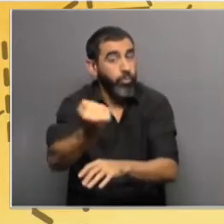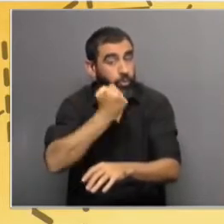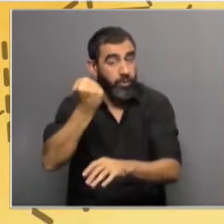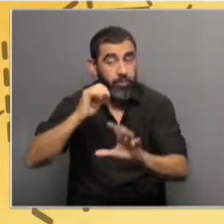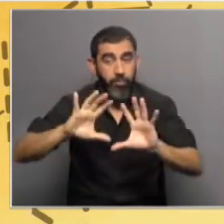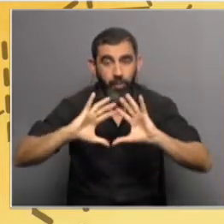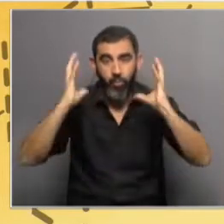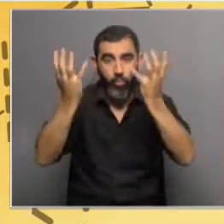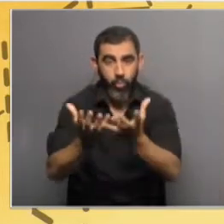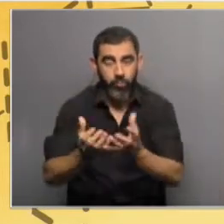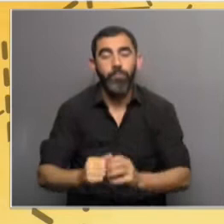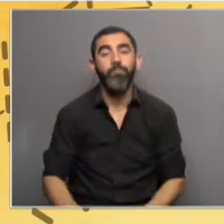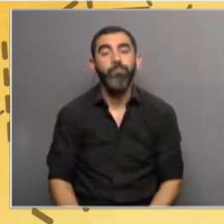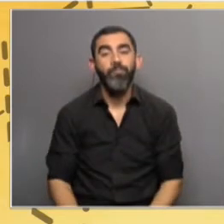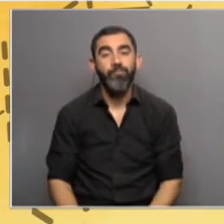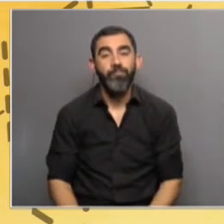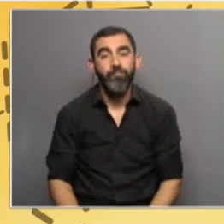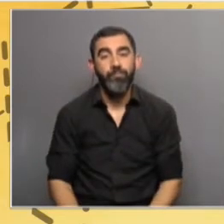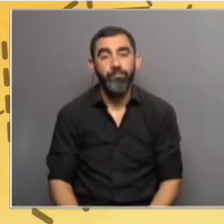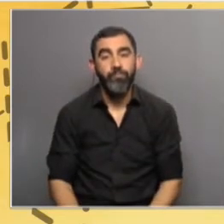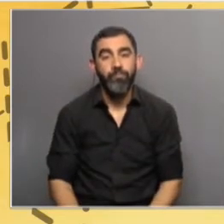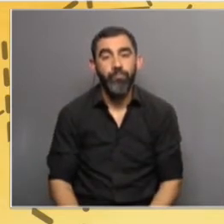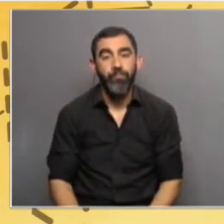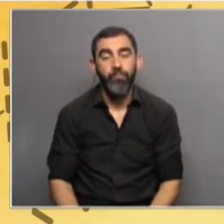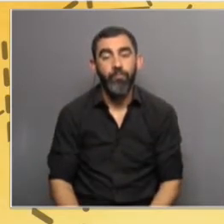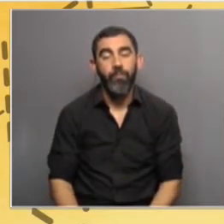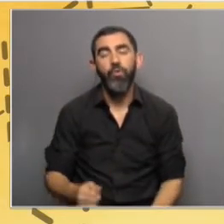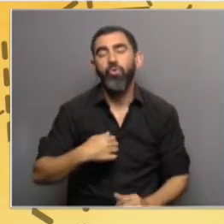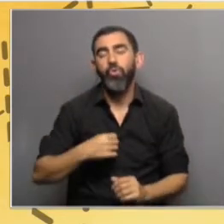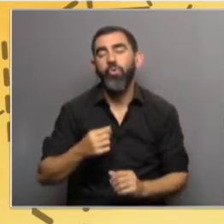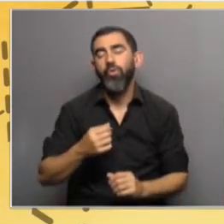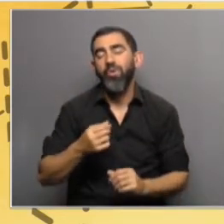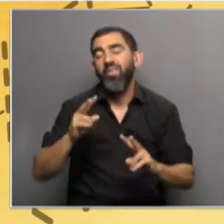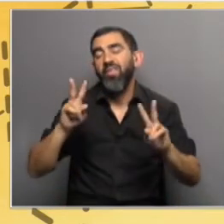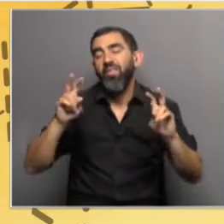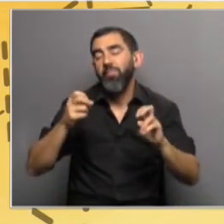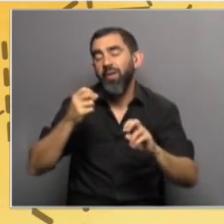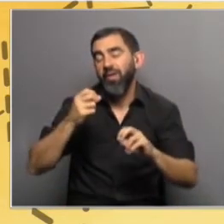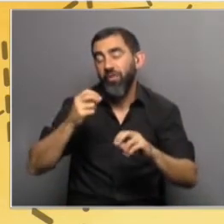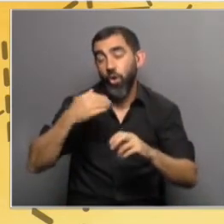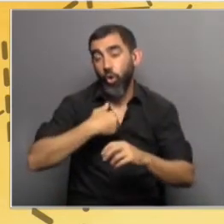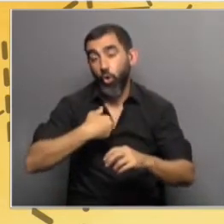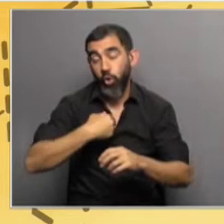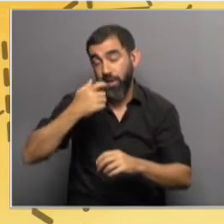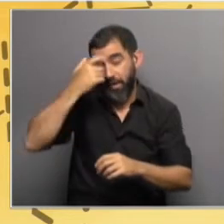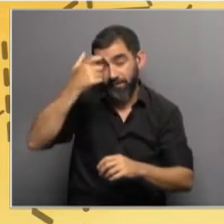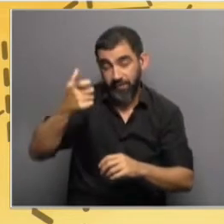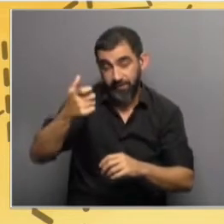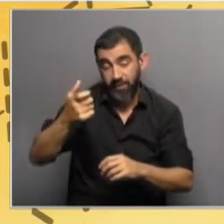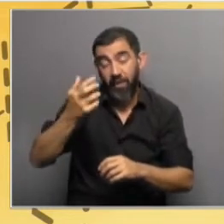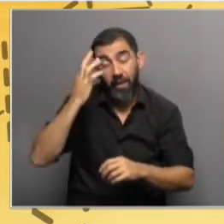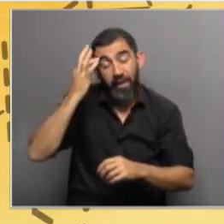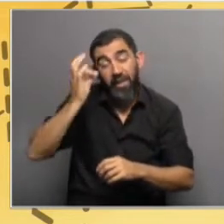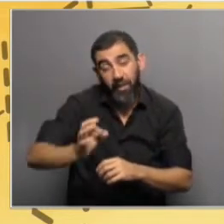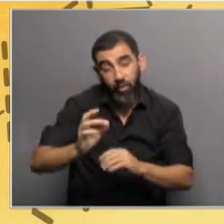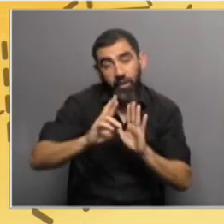el mundo entero. Ya hablaba en la introducción del papel de la ciencia, Mariana, y creo que está representado